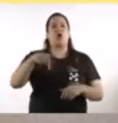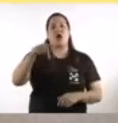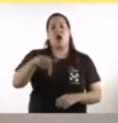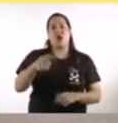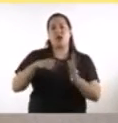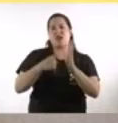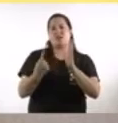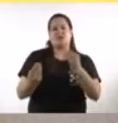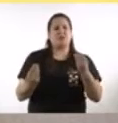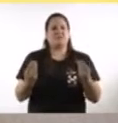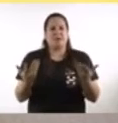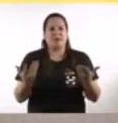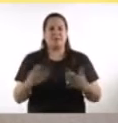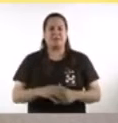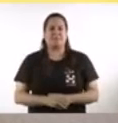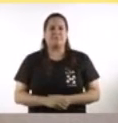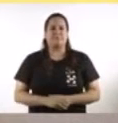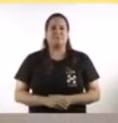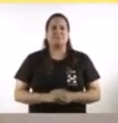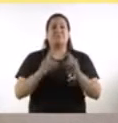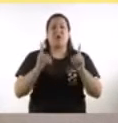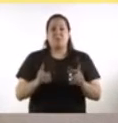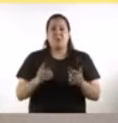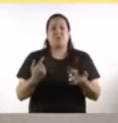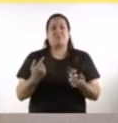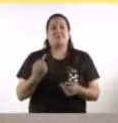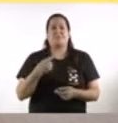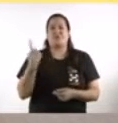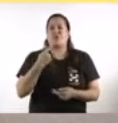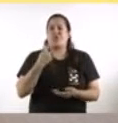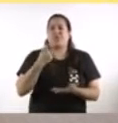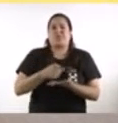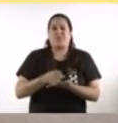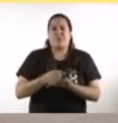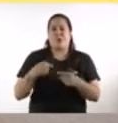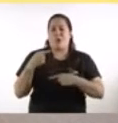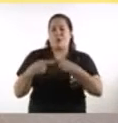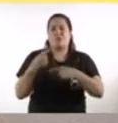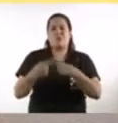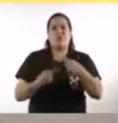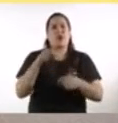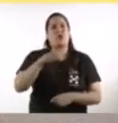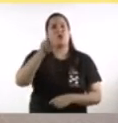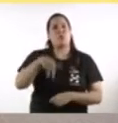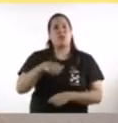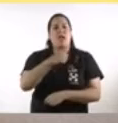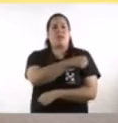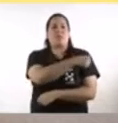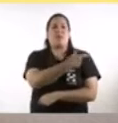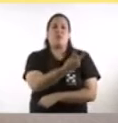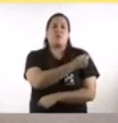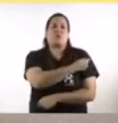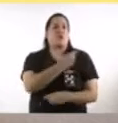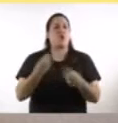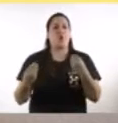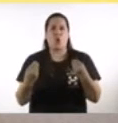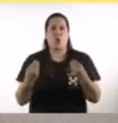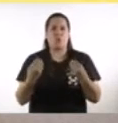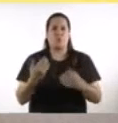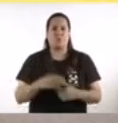en la ciudad y cómo seguimos adelante con nuestro plan de vacunación. Estamos viviendo